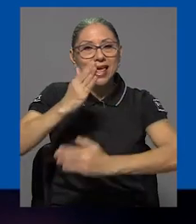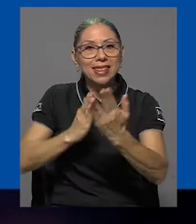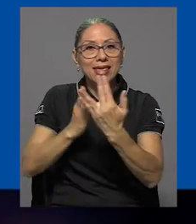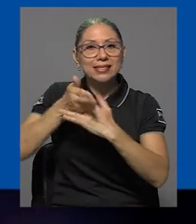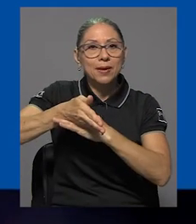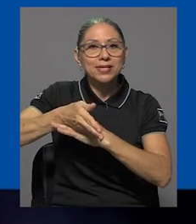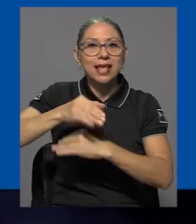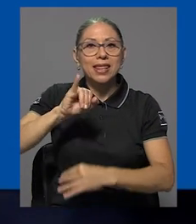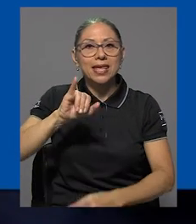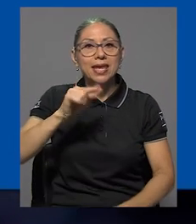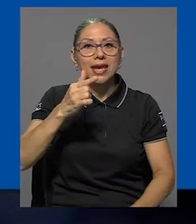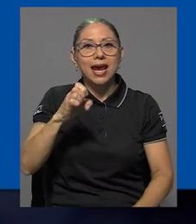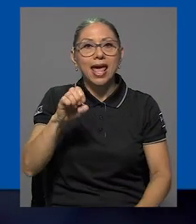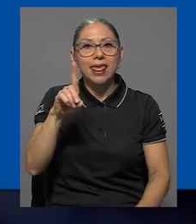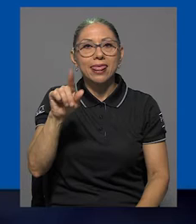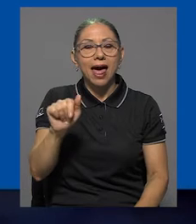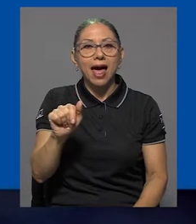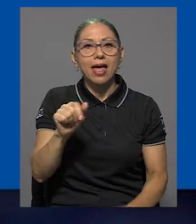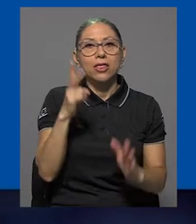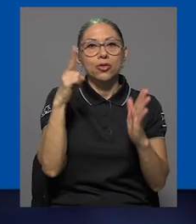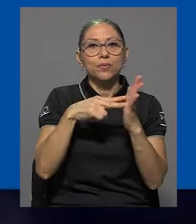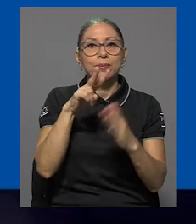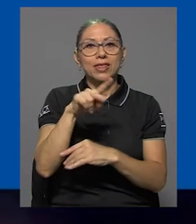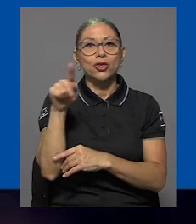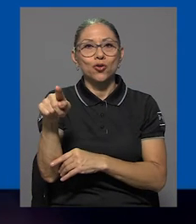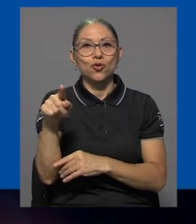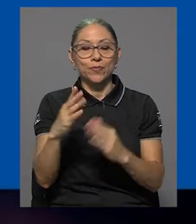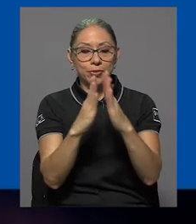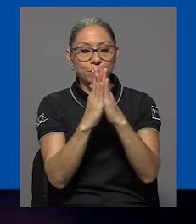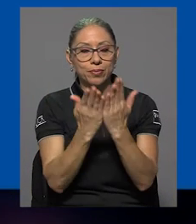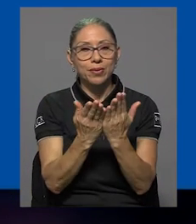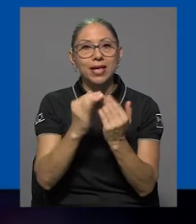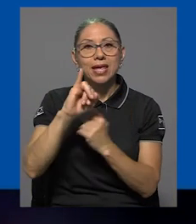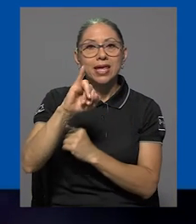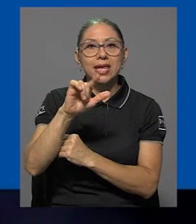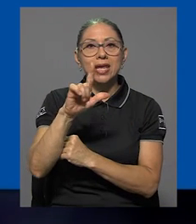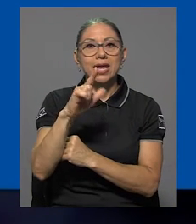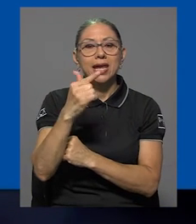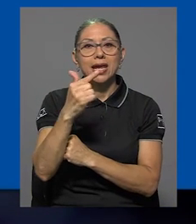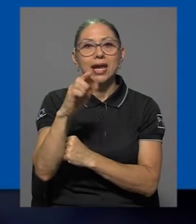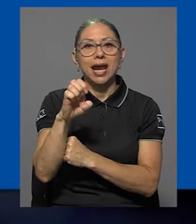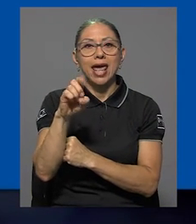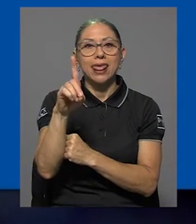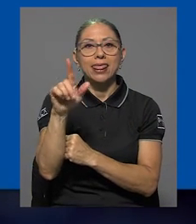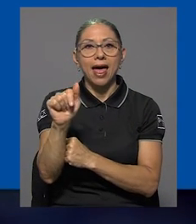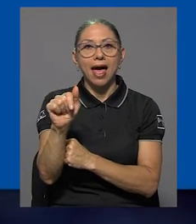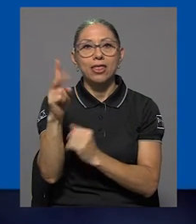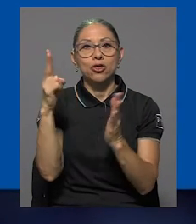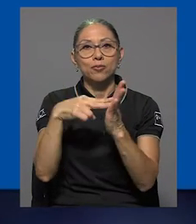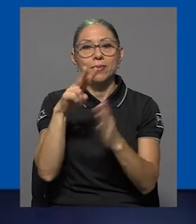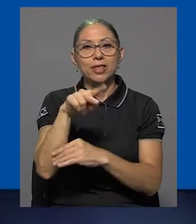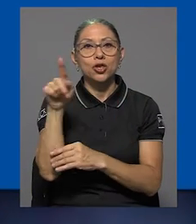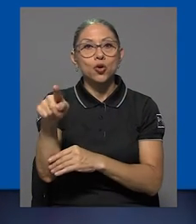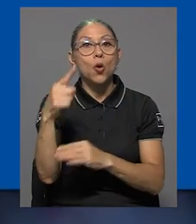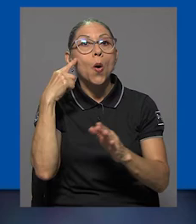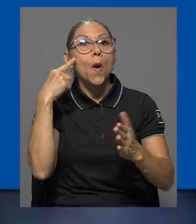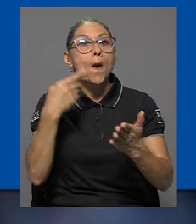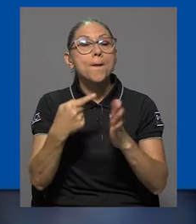Accesibilidad IJEDA 2021. El IJEDA 2021 refleja los esfuerzos y condiciones